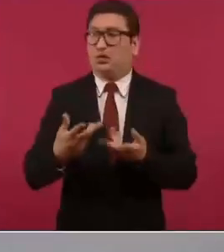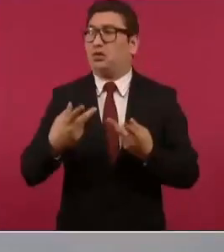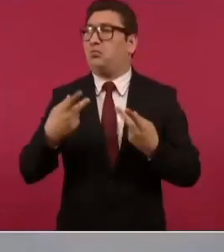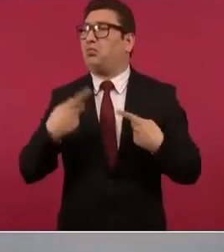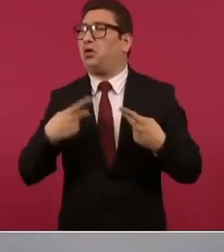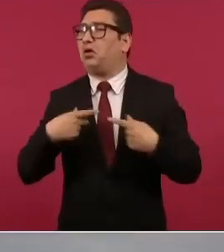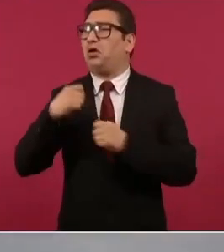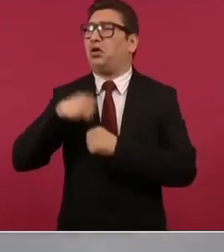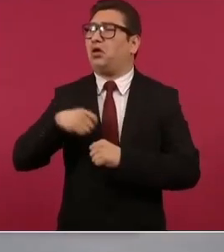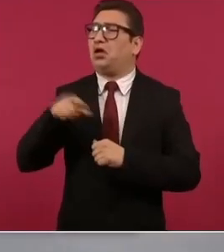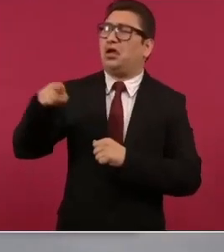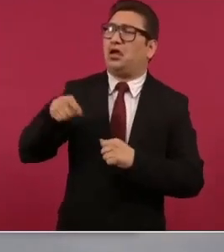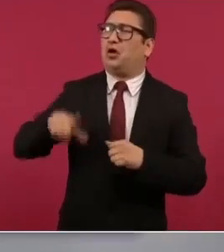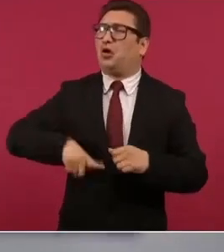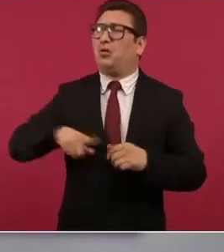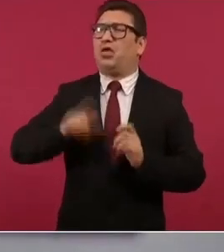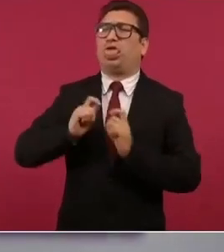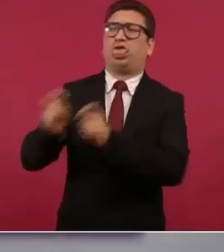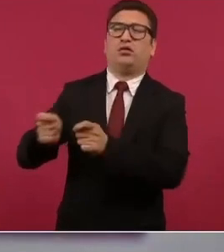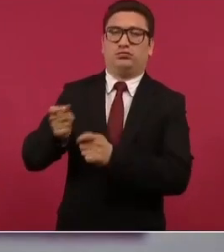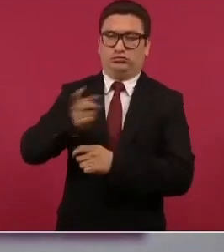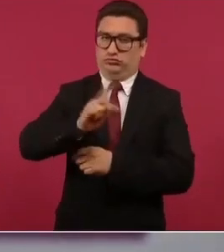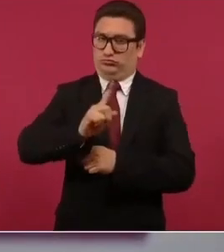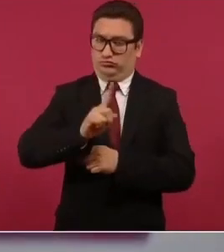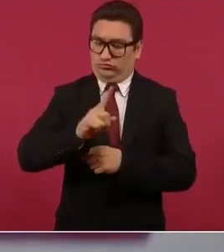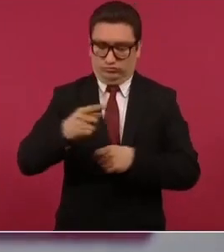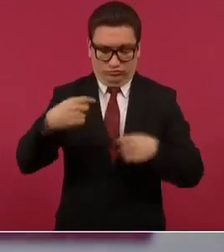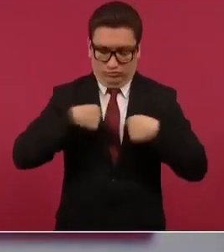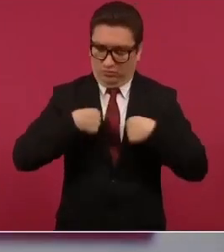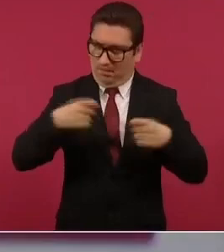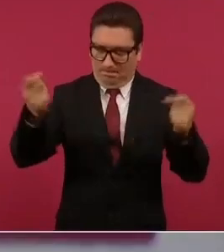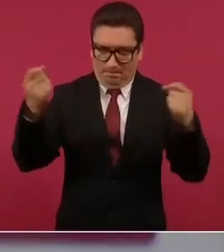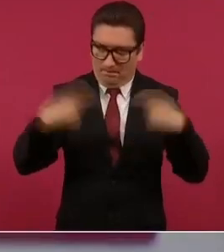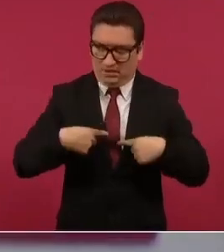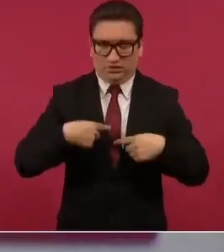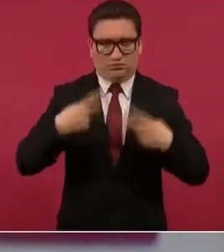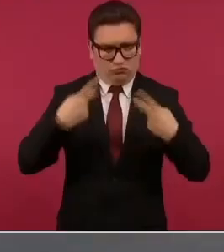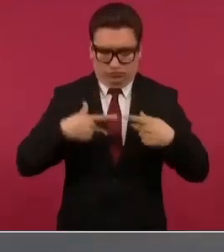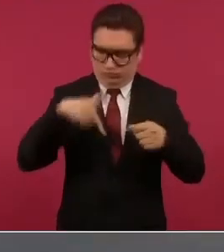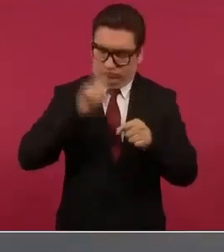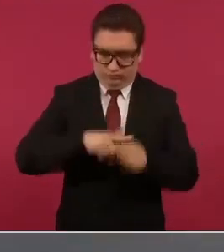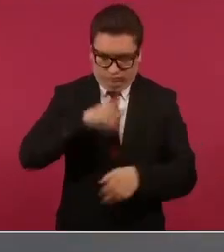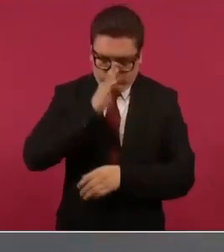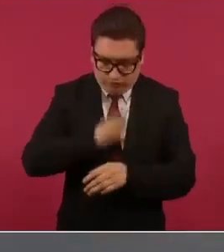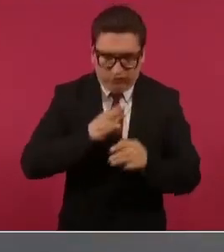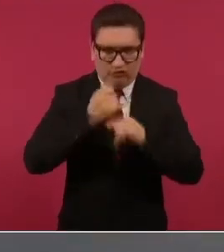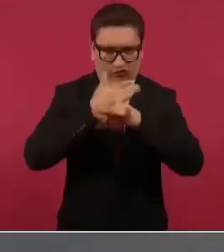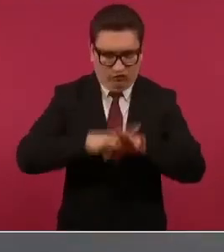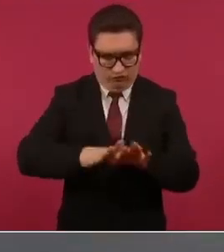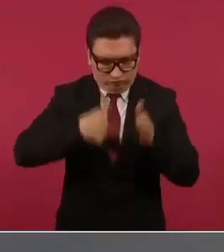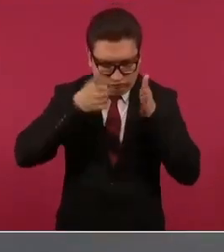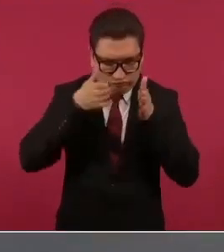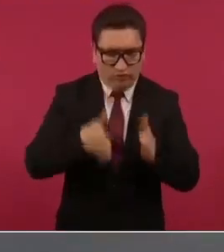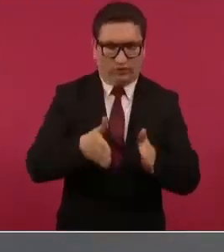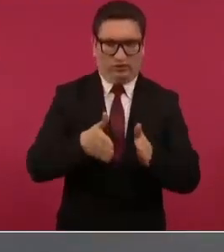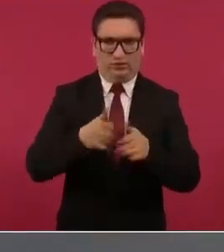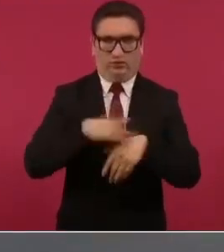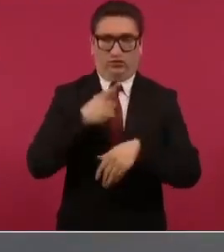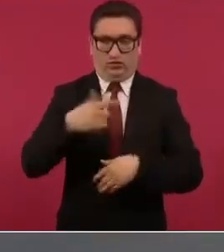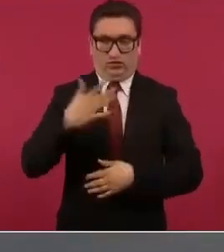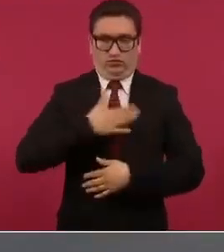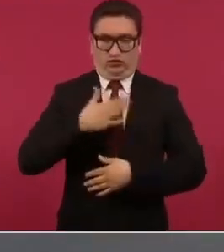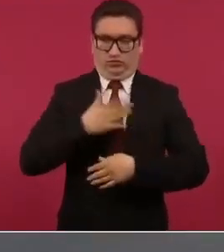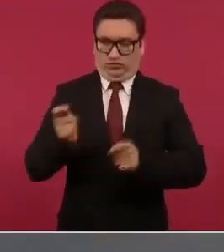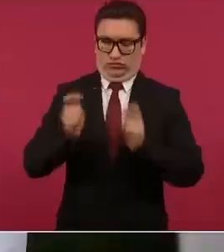funcionario se tiene uno que apersonar el que gobierna